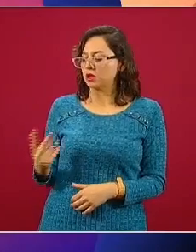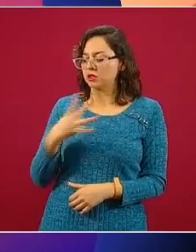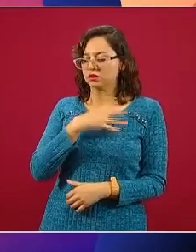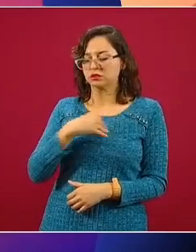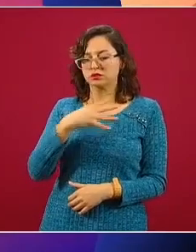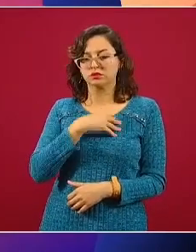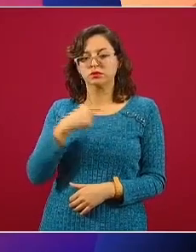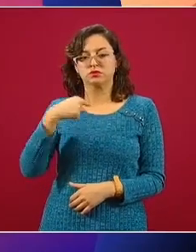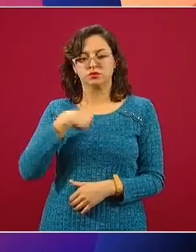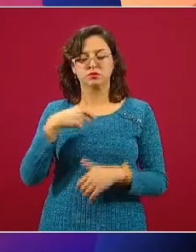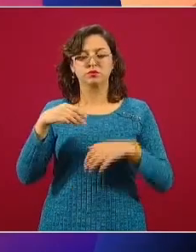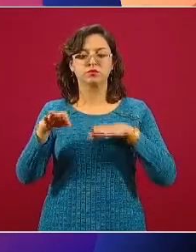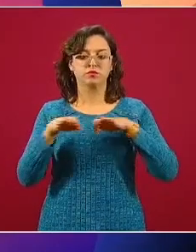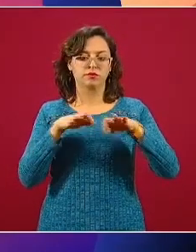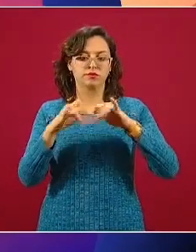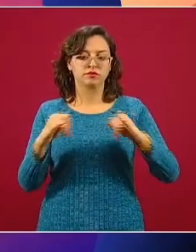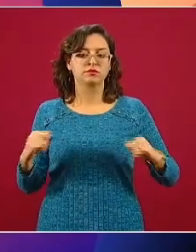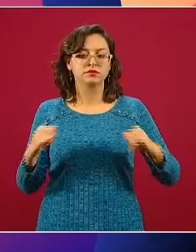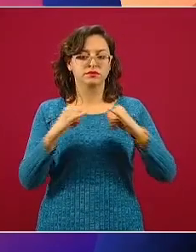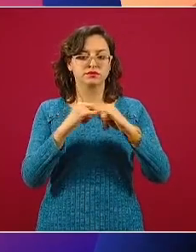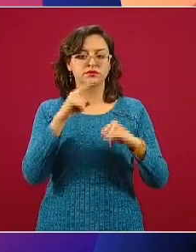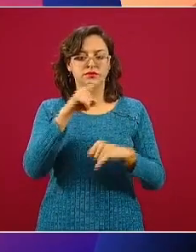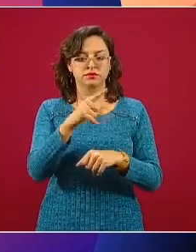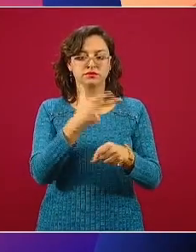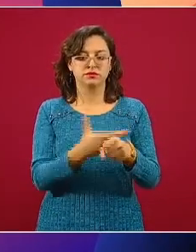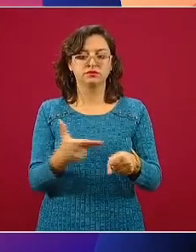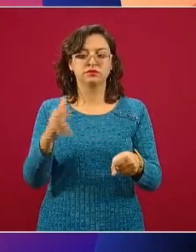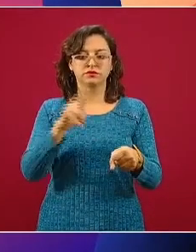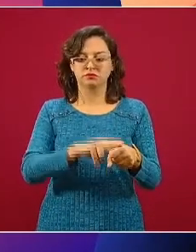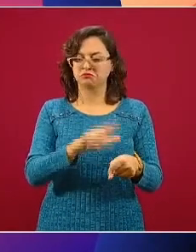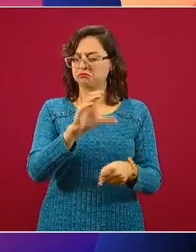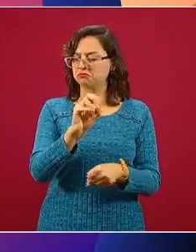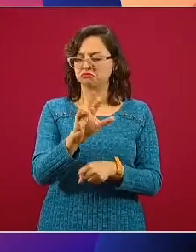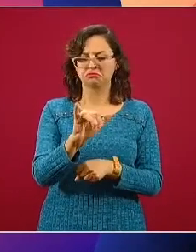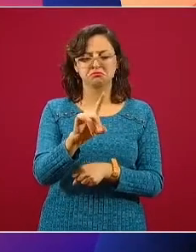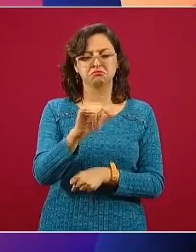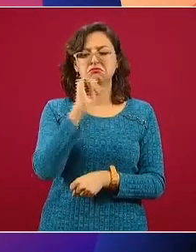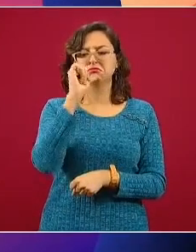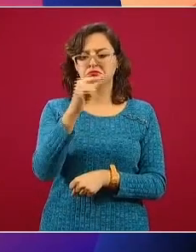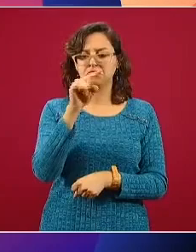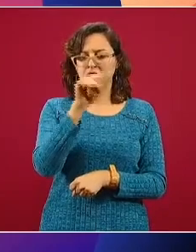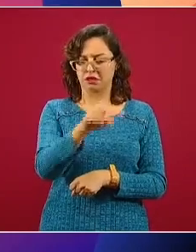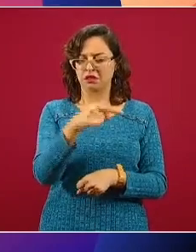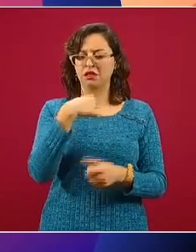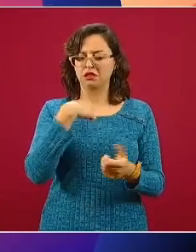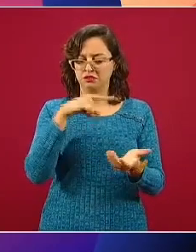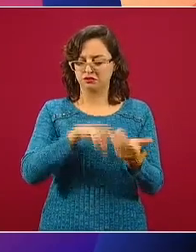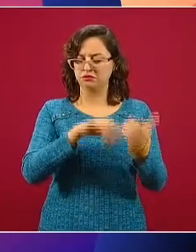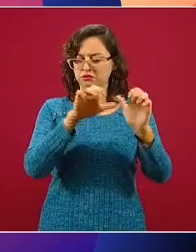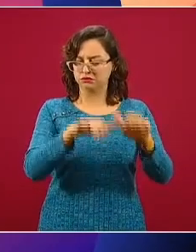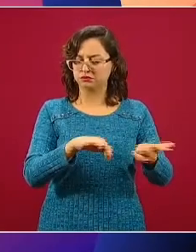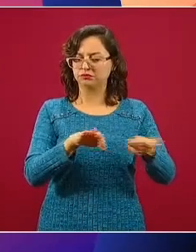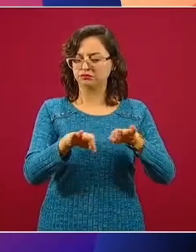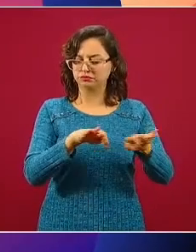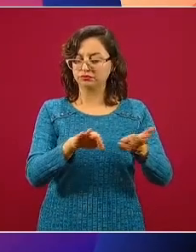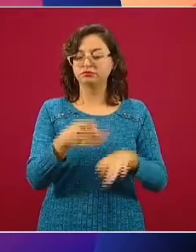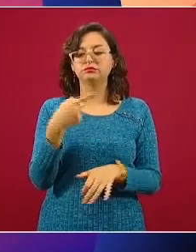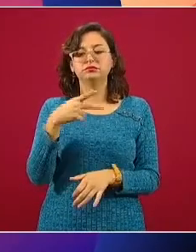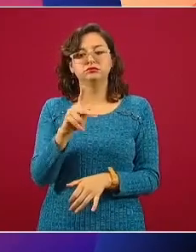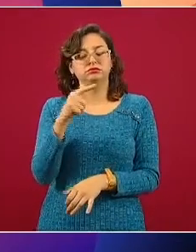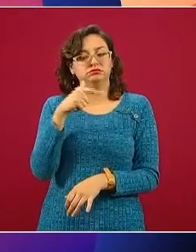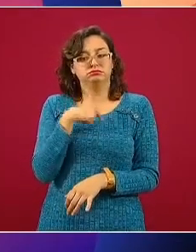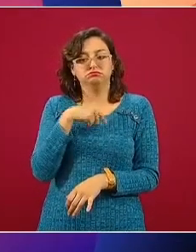institucional en un hospital que de momento es un hospital no COVID. Sin embargo, me preocupa demasiado pensar